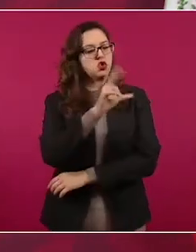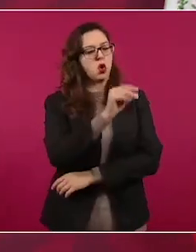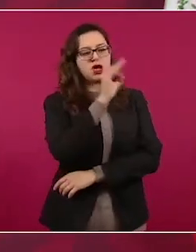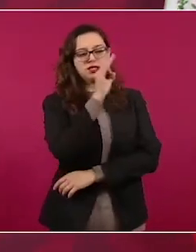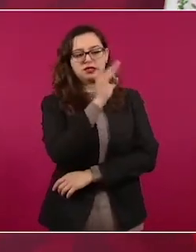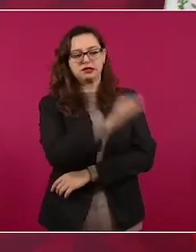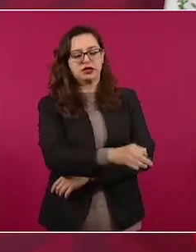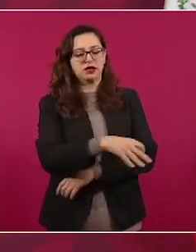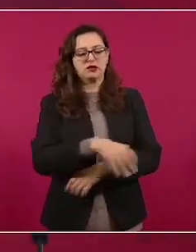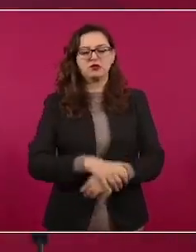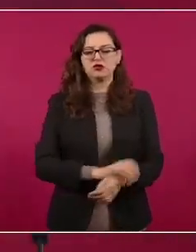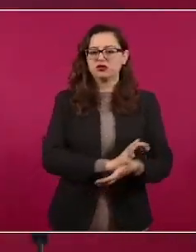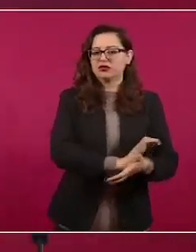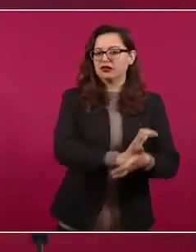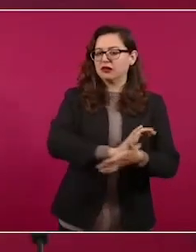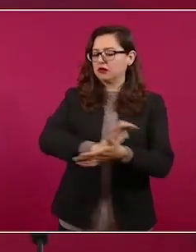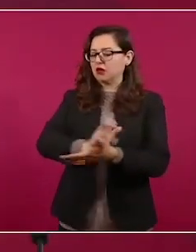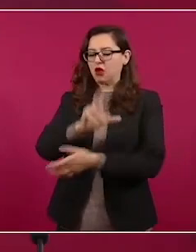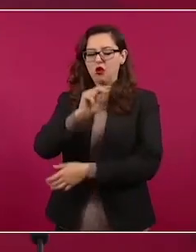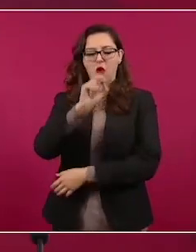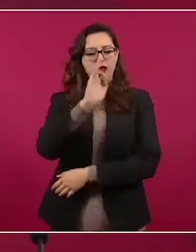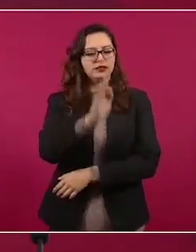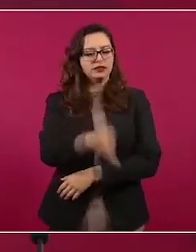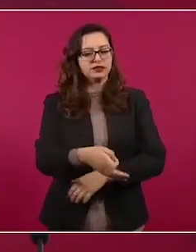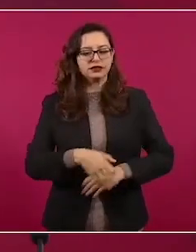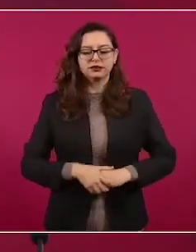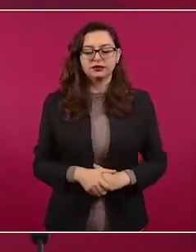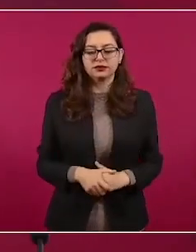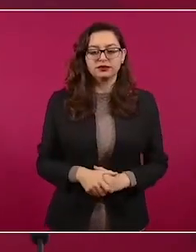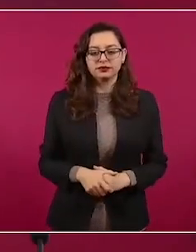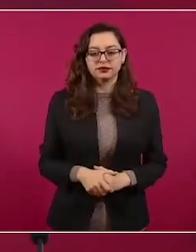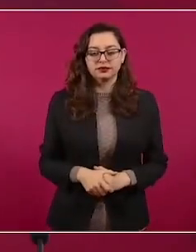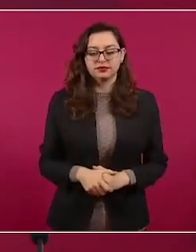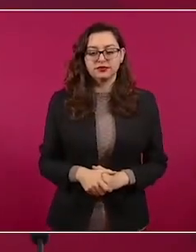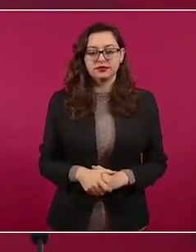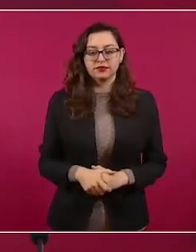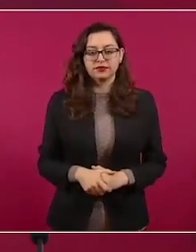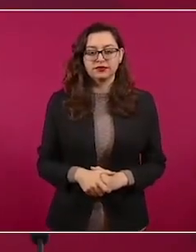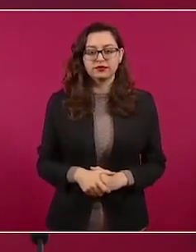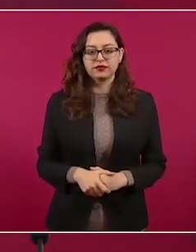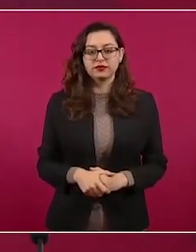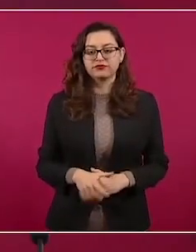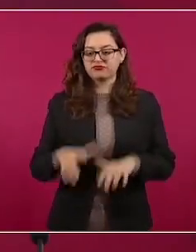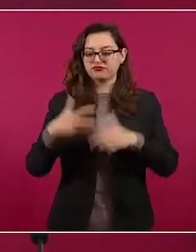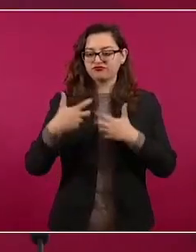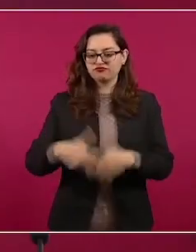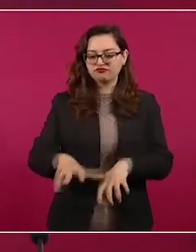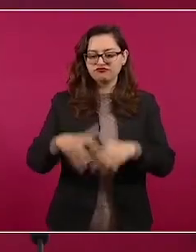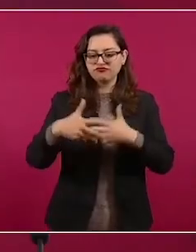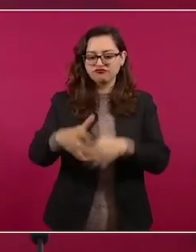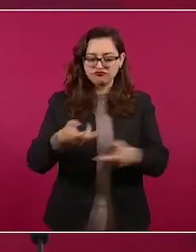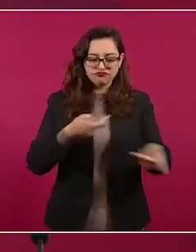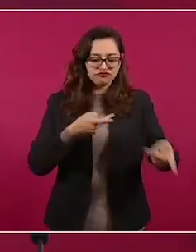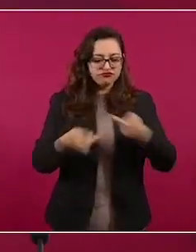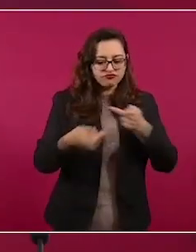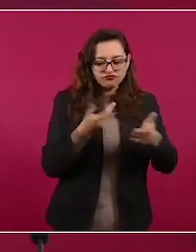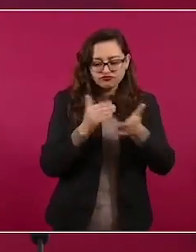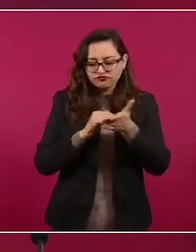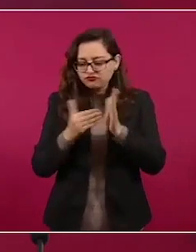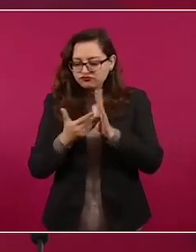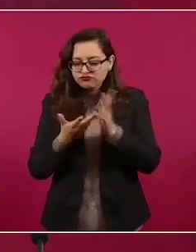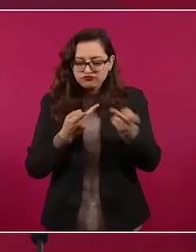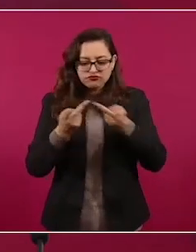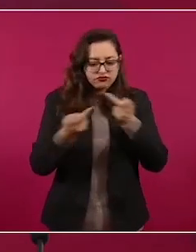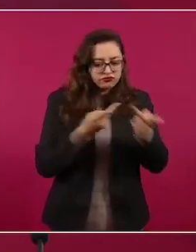la marcha es para decir que está triunfando nuestra estrategia de atender las